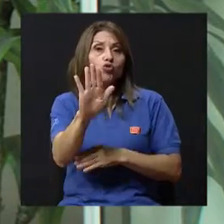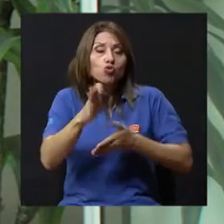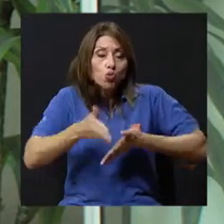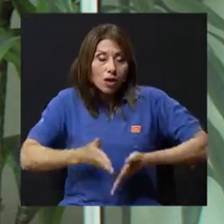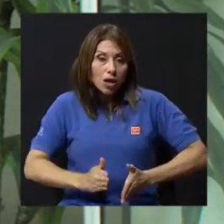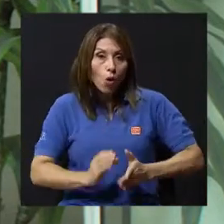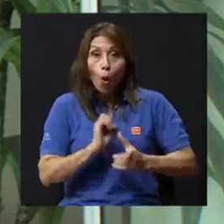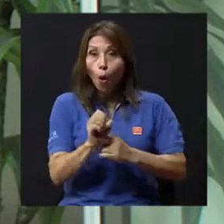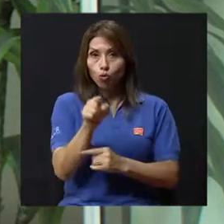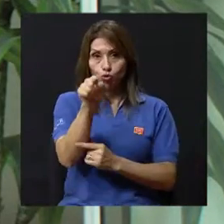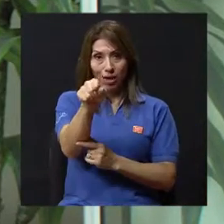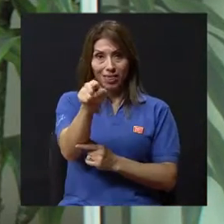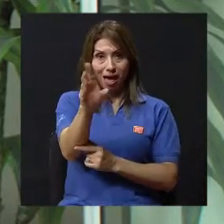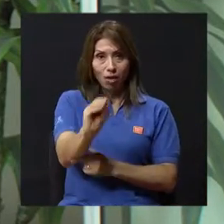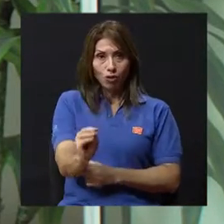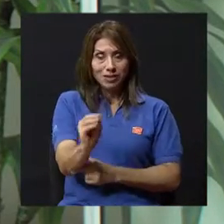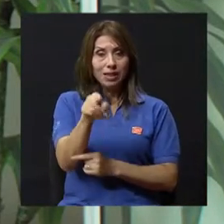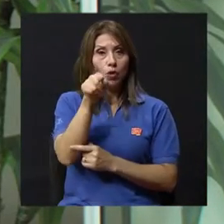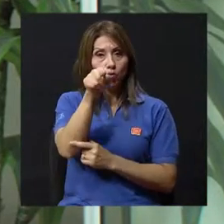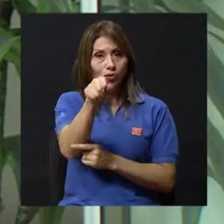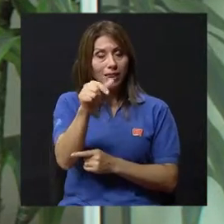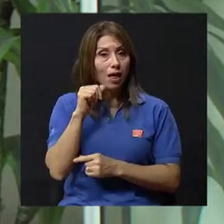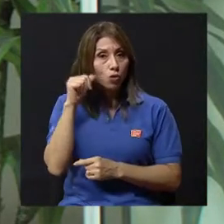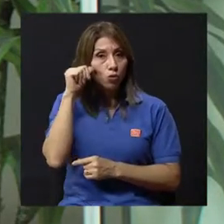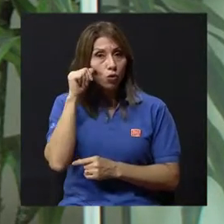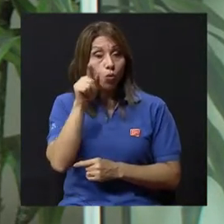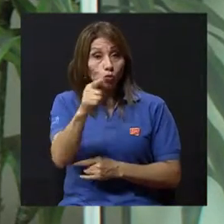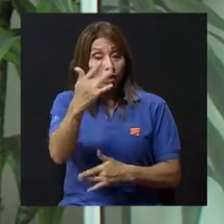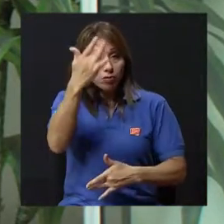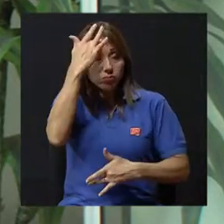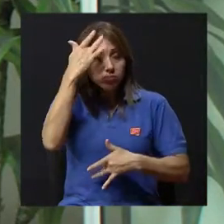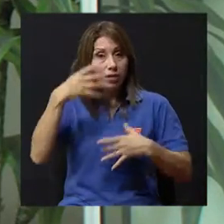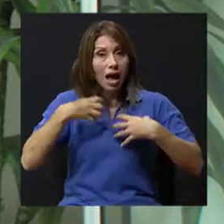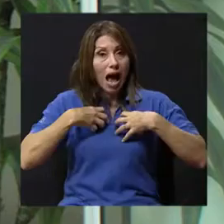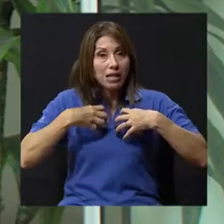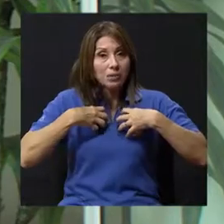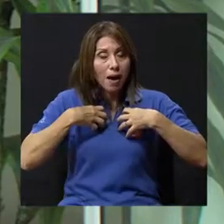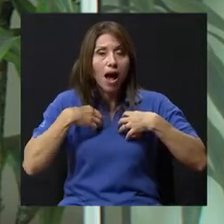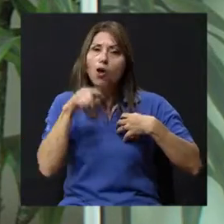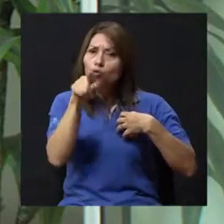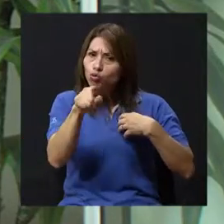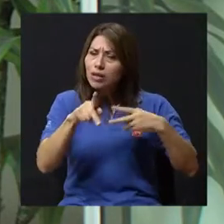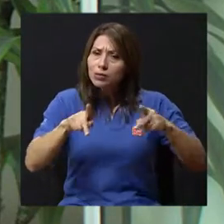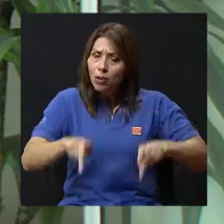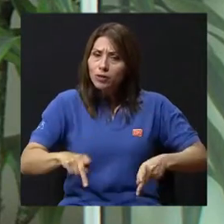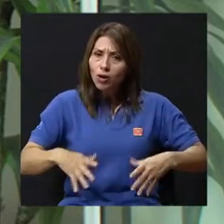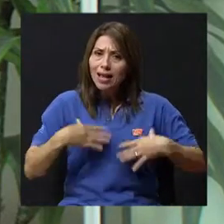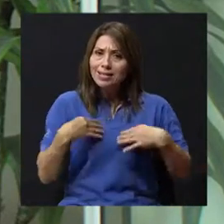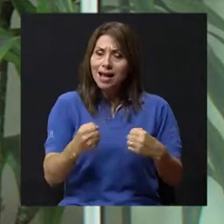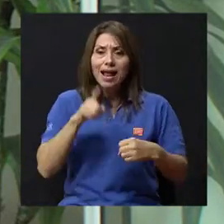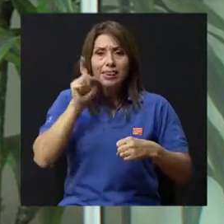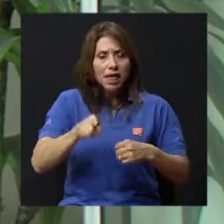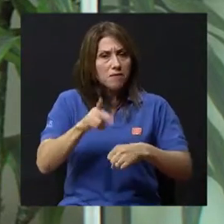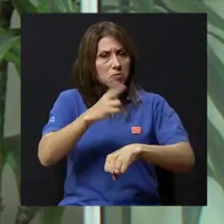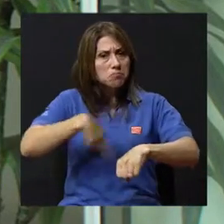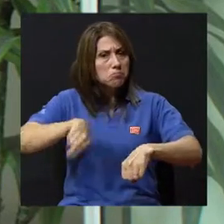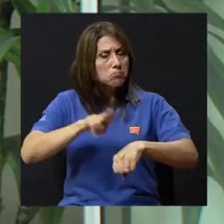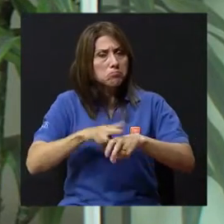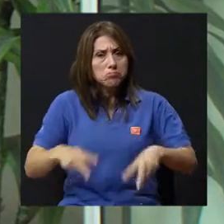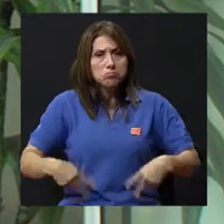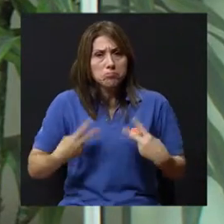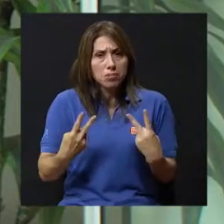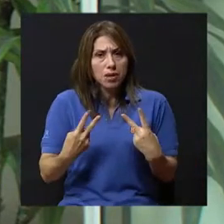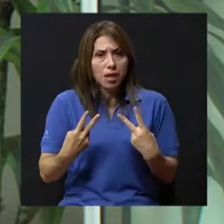adolescente o usted, adulto, que tiene asma, es una persona sana y que tiene que hacer vida normal. Y la idea del